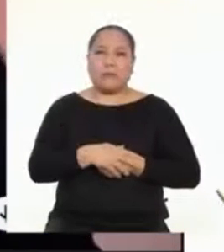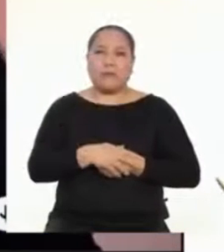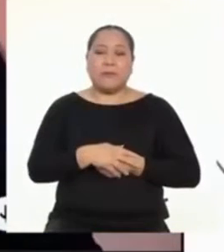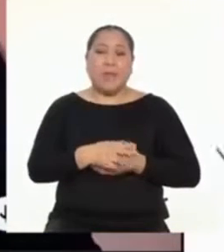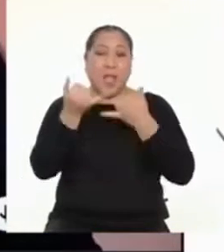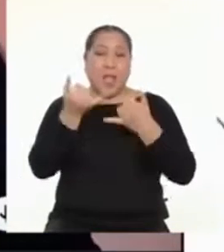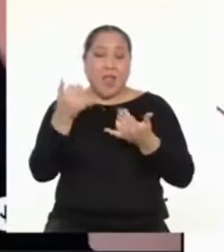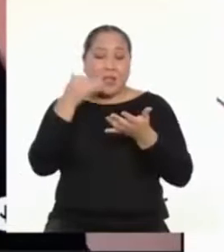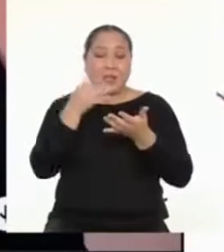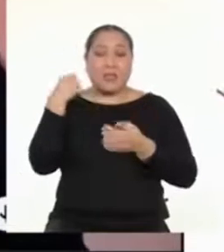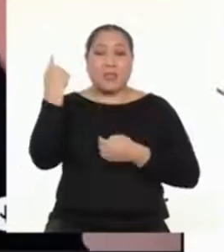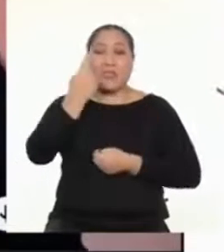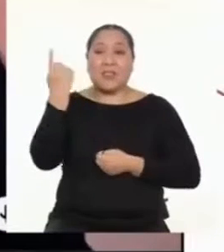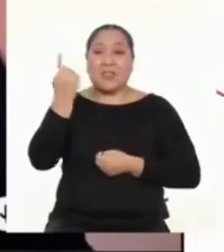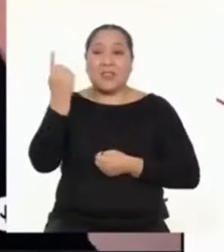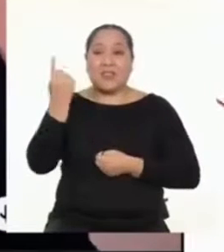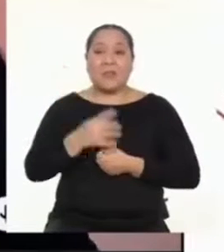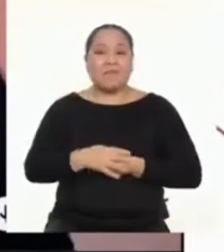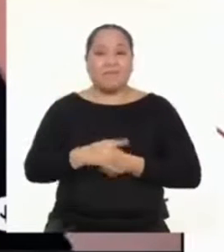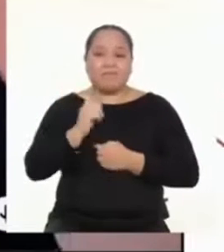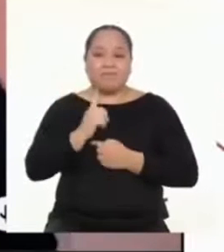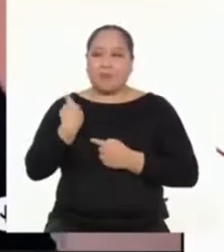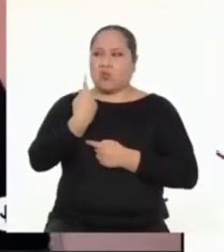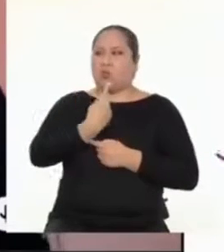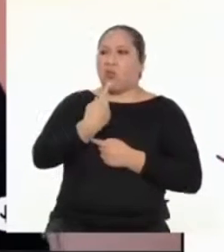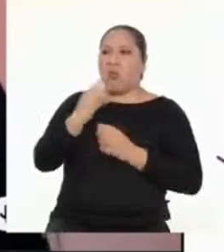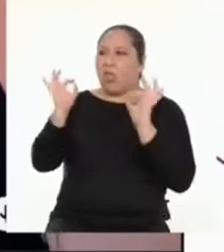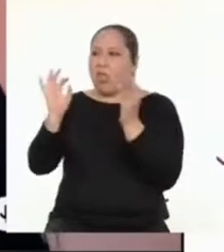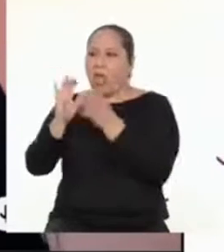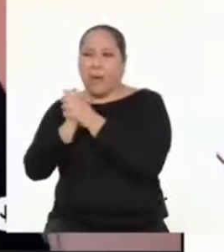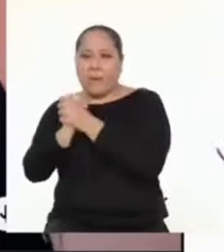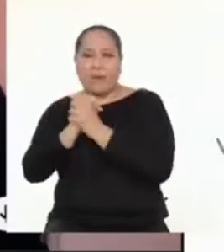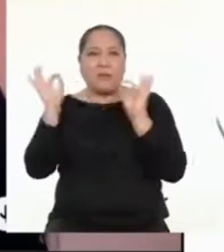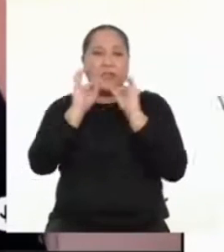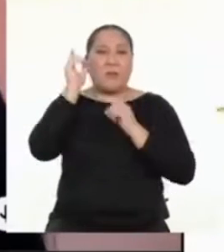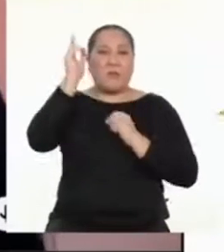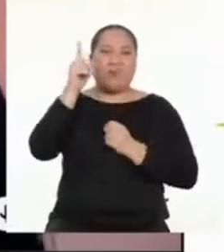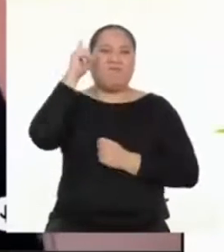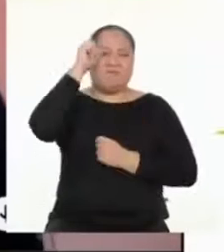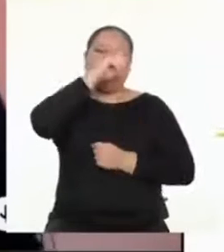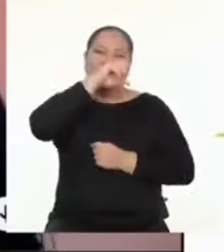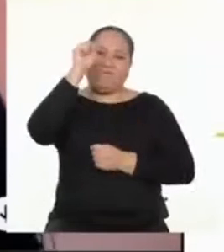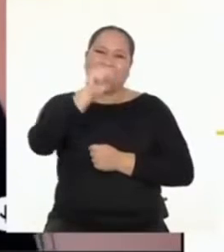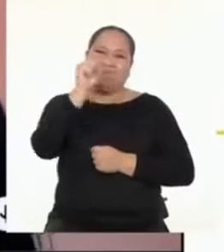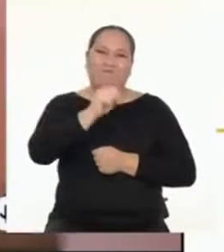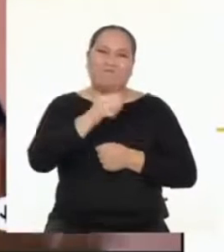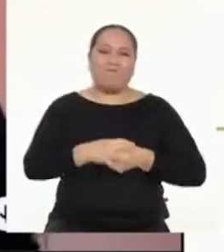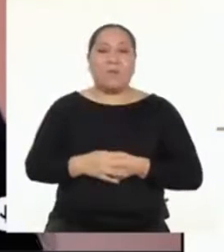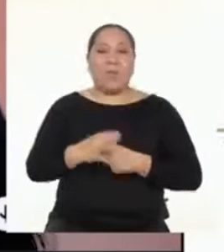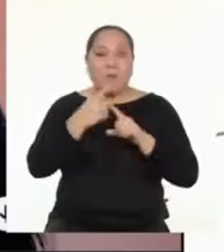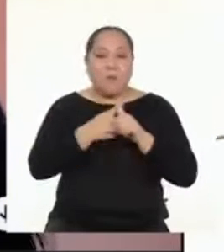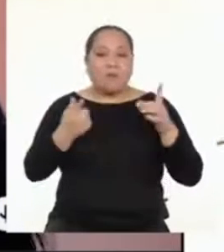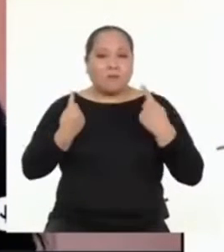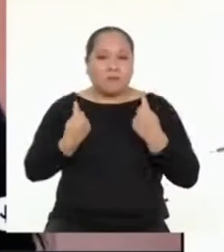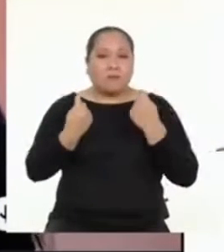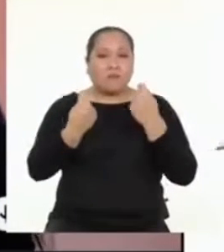ahora sola, sin compañeros, sin profesores, sí se me ha hecho difícil y bastante. Pero supe